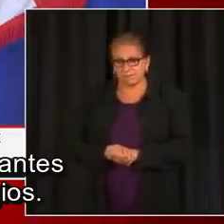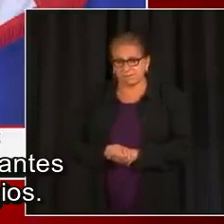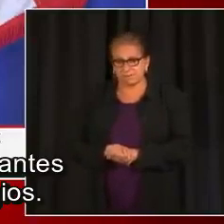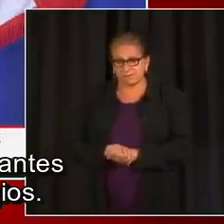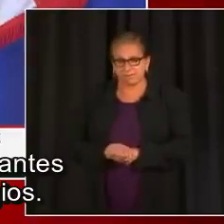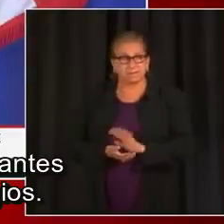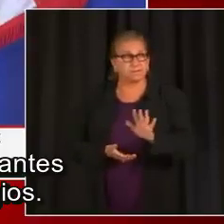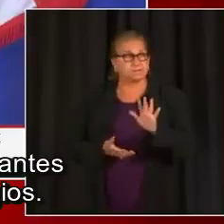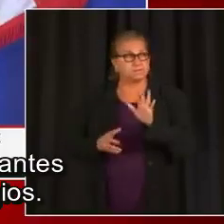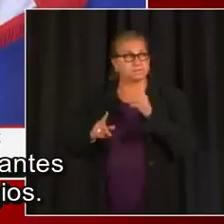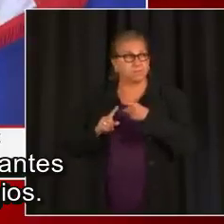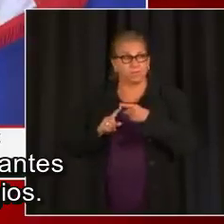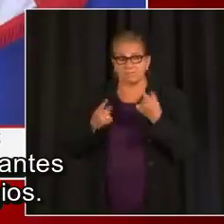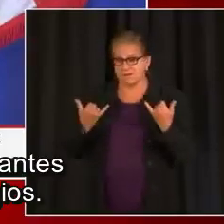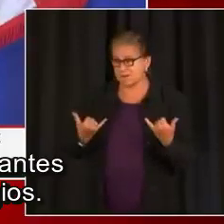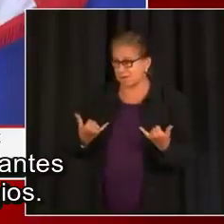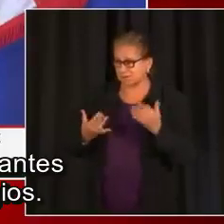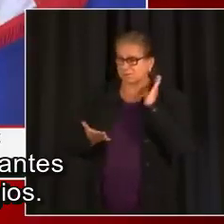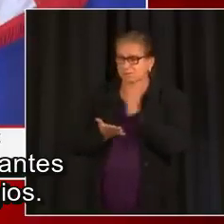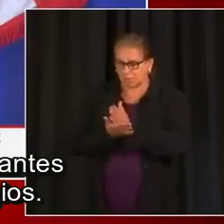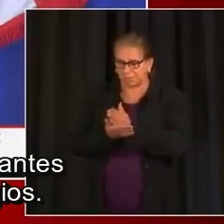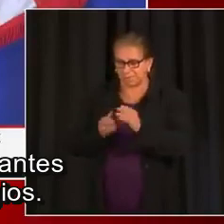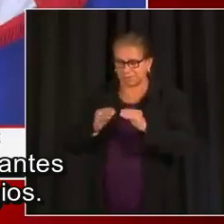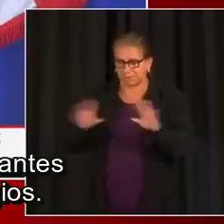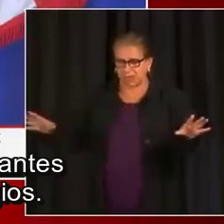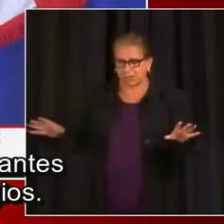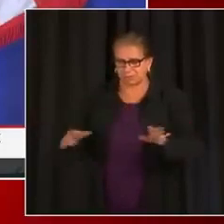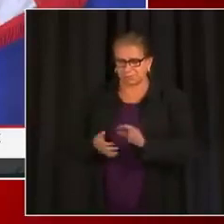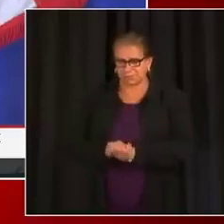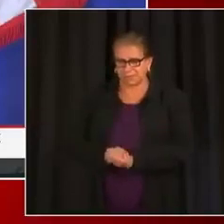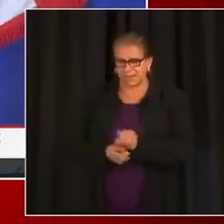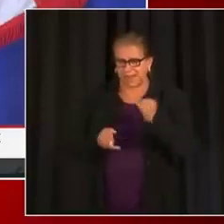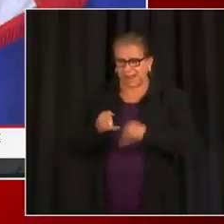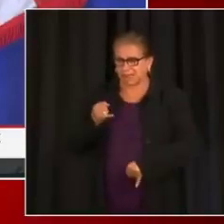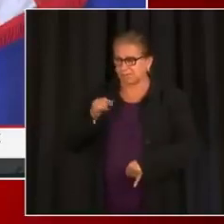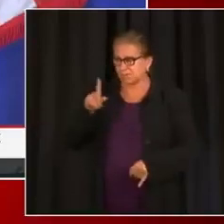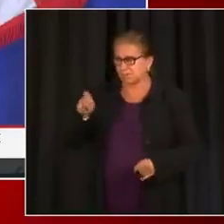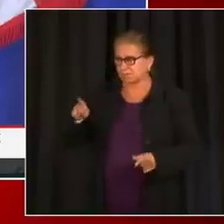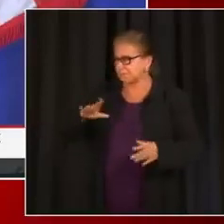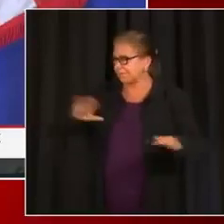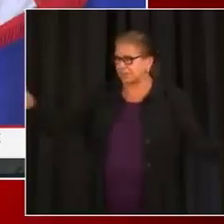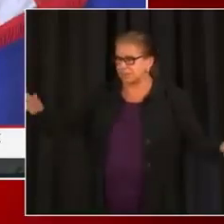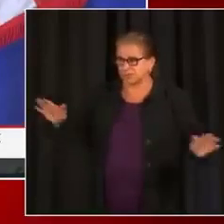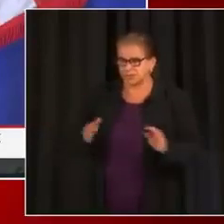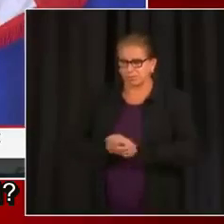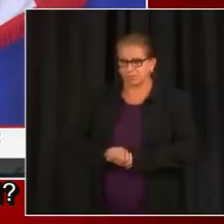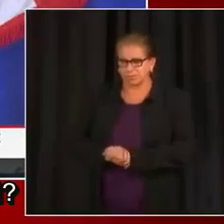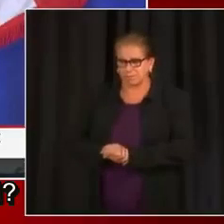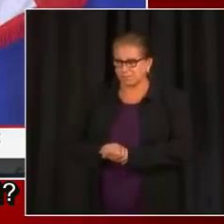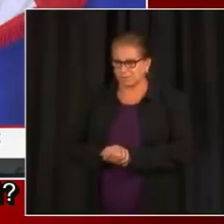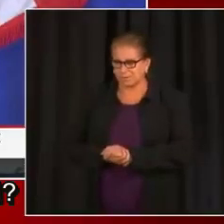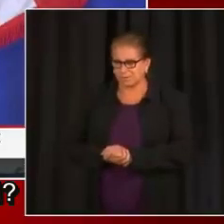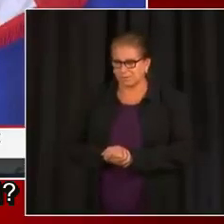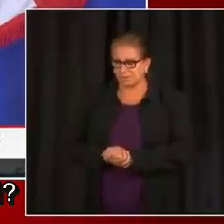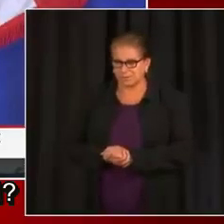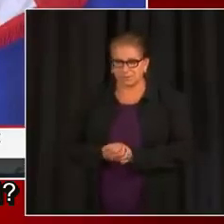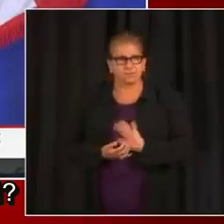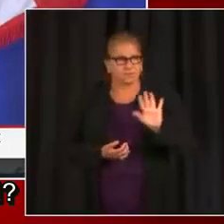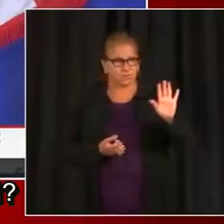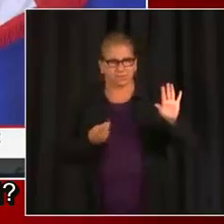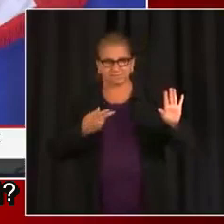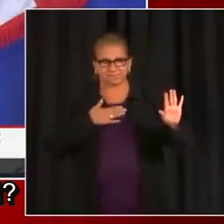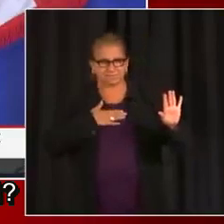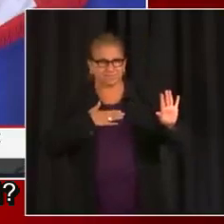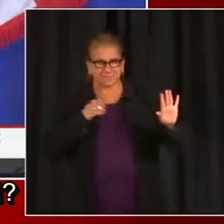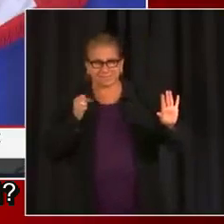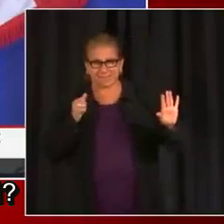Esto es lo que les estamos pidiendo a los habitantes del DC para detener las infecciones. Ok, última, última pregunta. Sí, alcaldesa. ¿Y qué hay